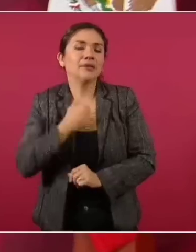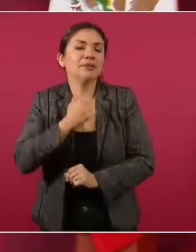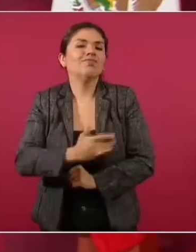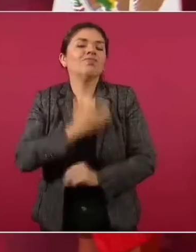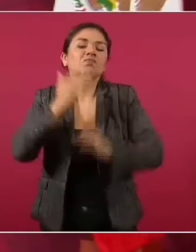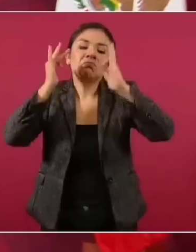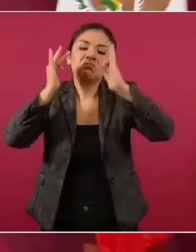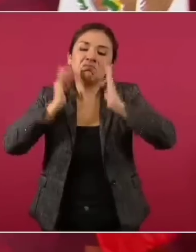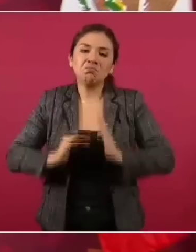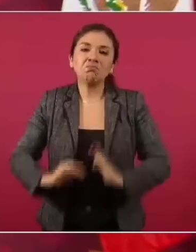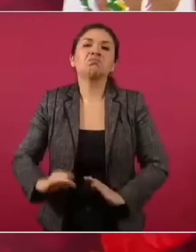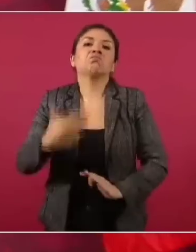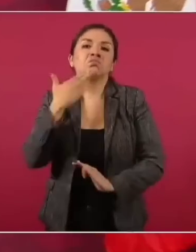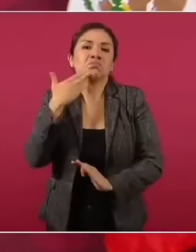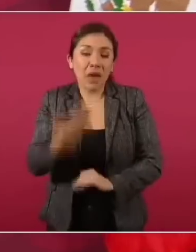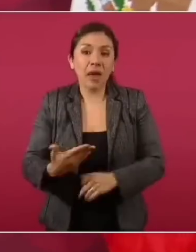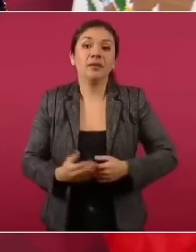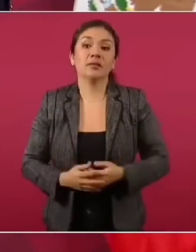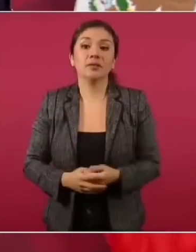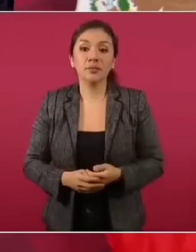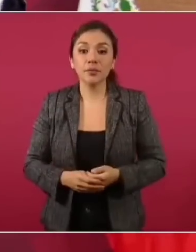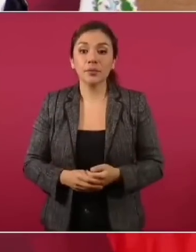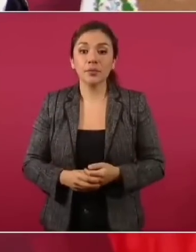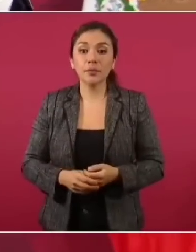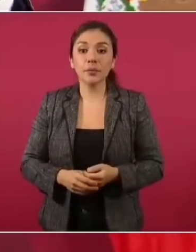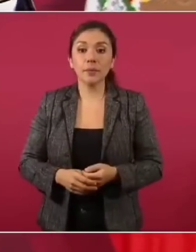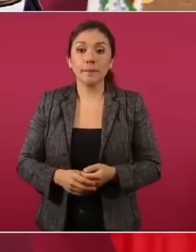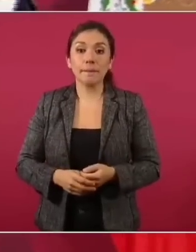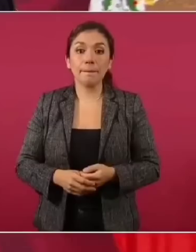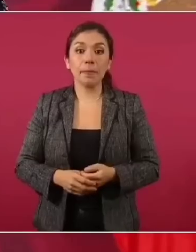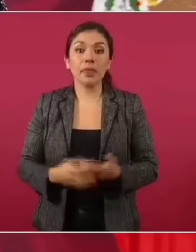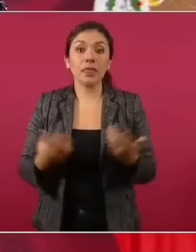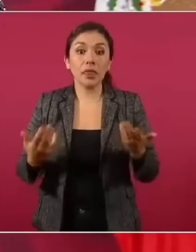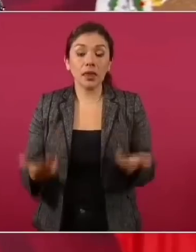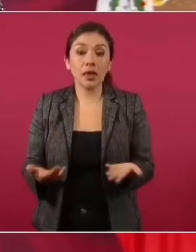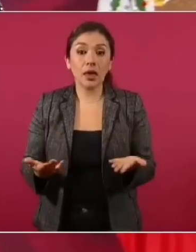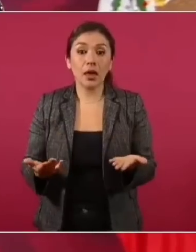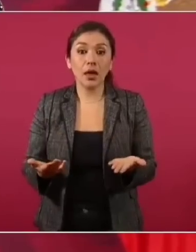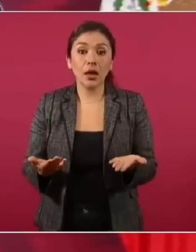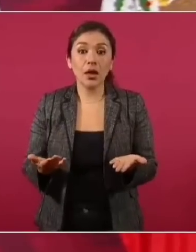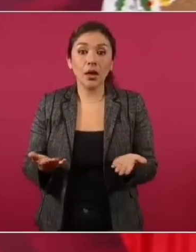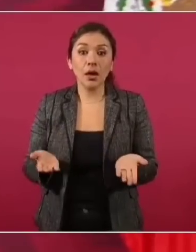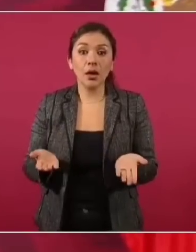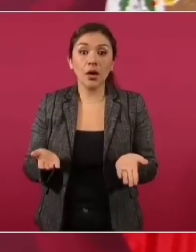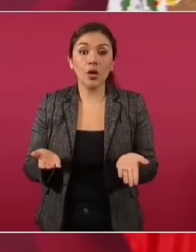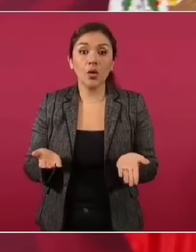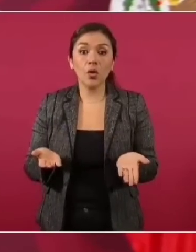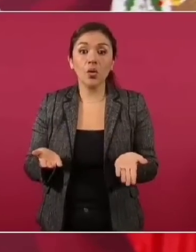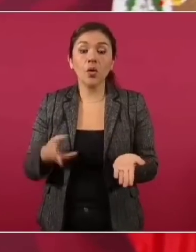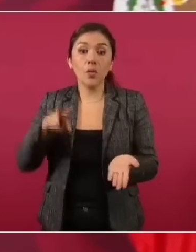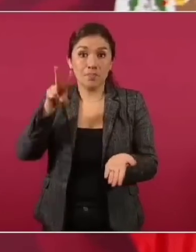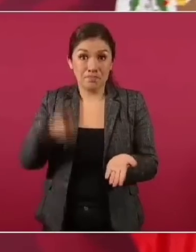Porque antes